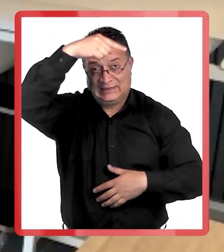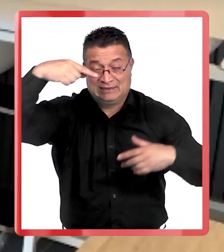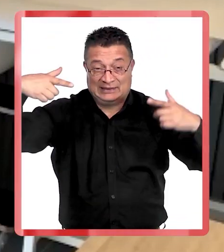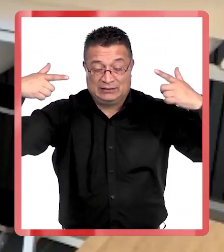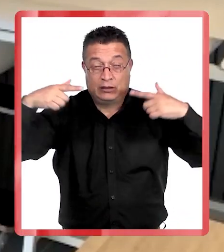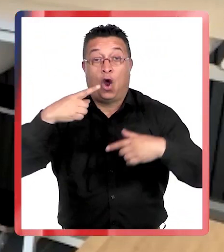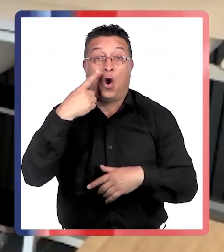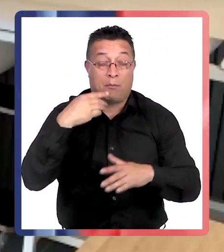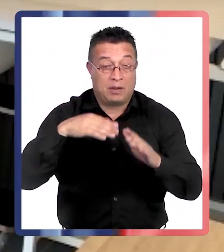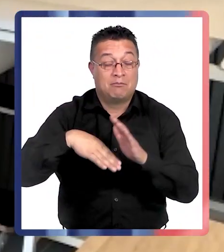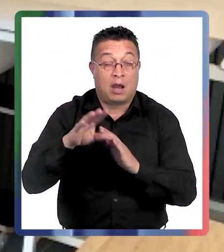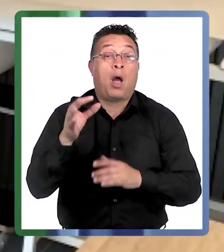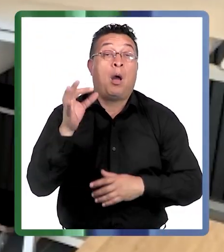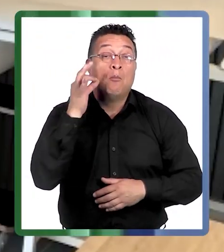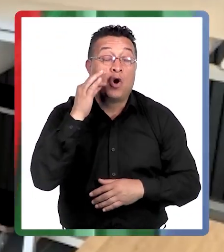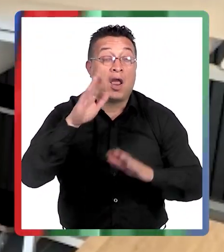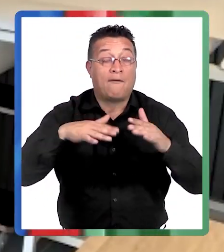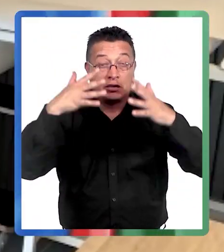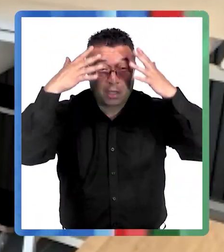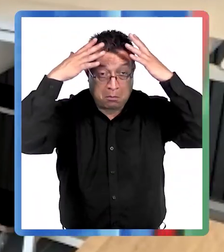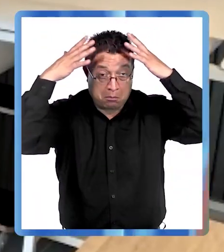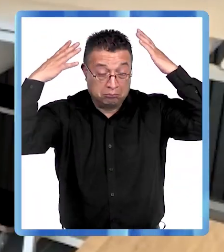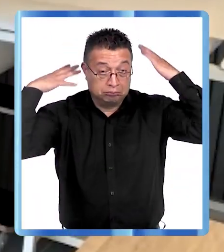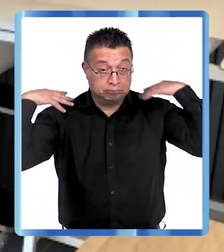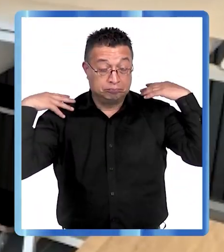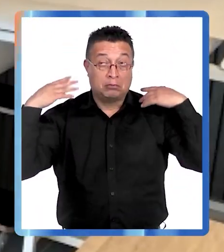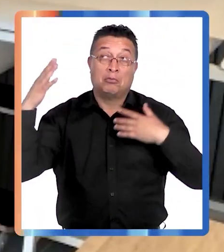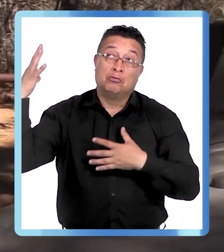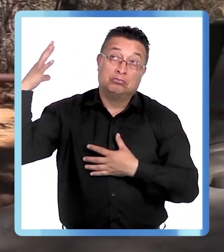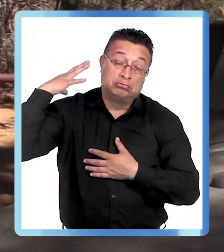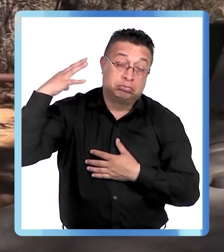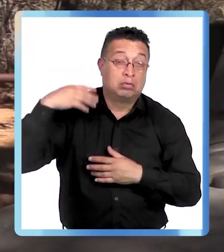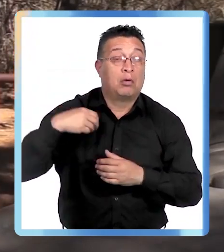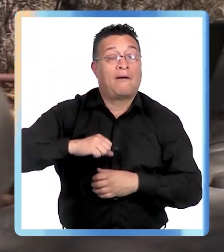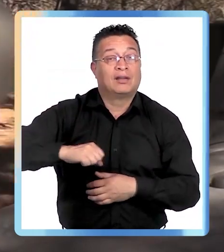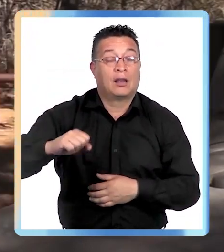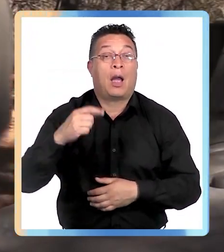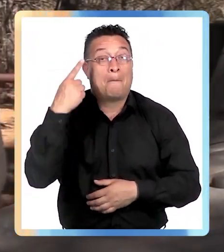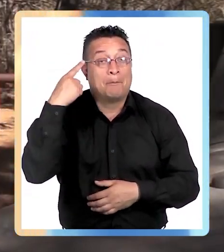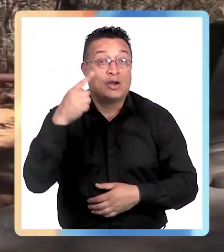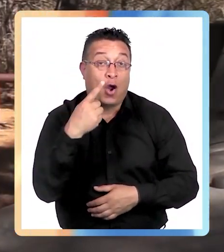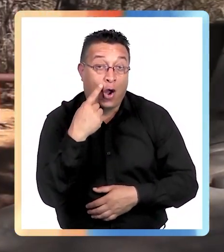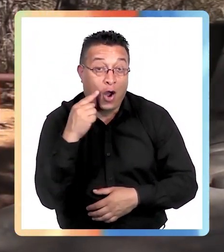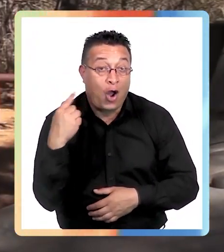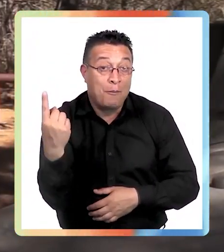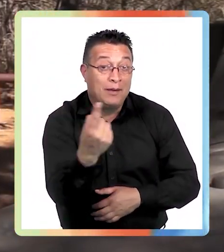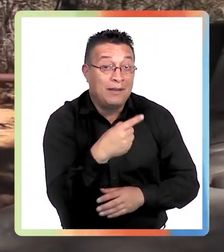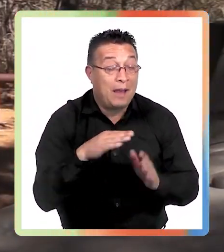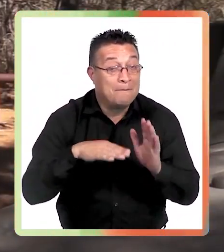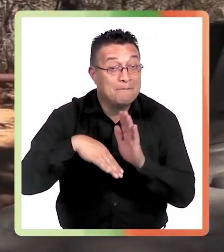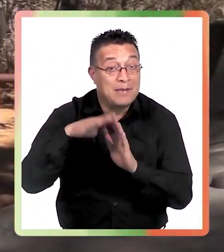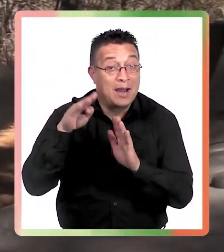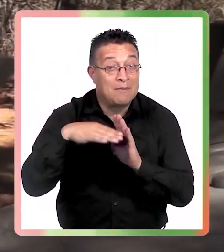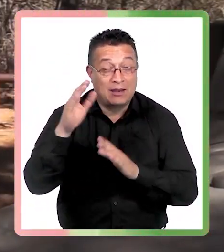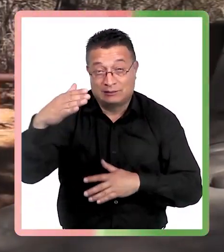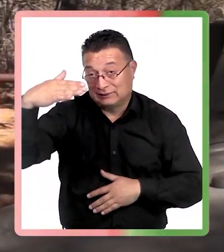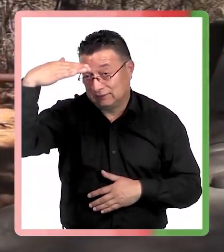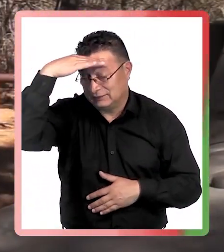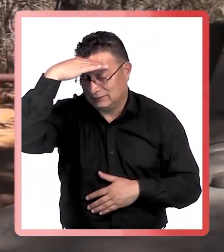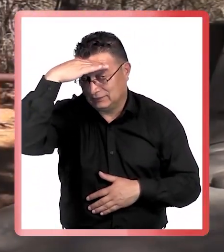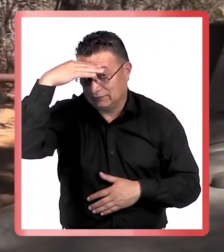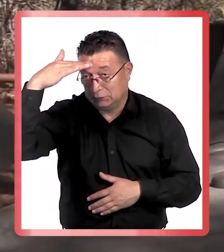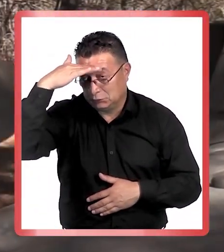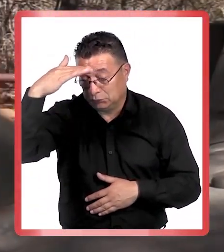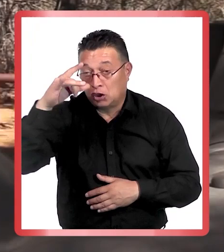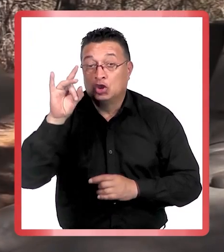en los hombres, porque a veces a mujeres igual el pelo las alcanza como a cubrir, pero en los hombres la visera, como